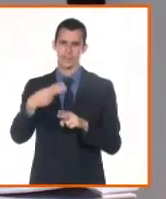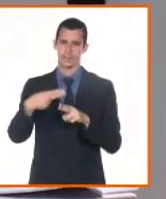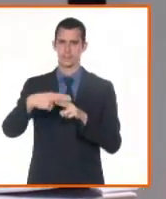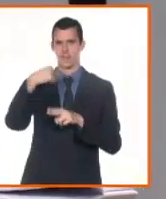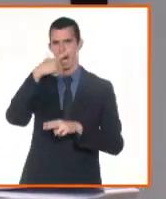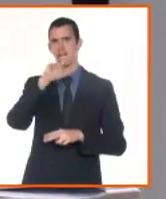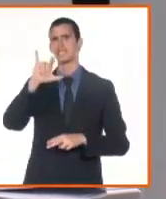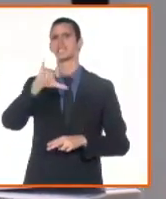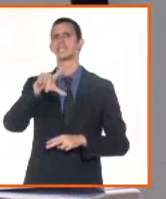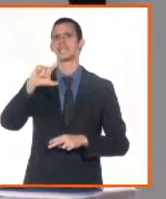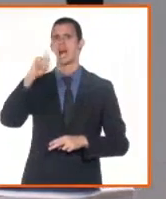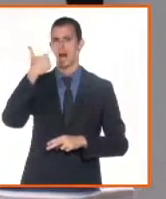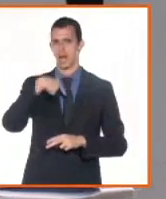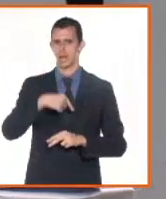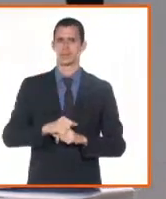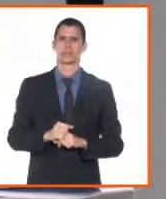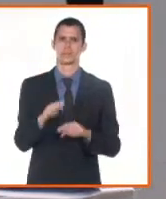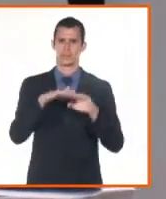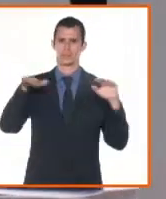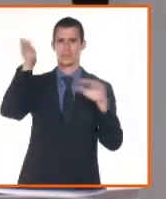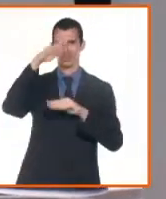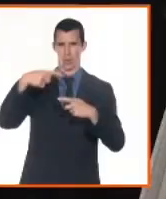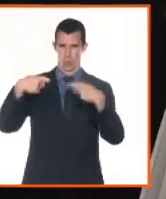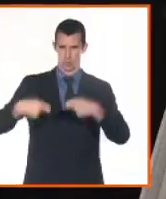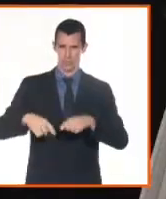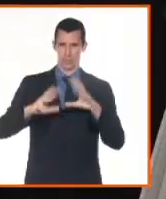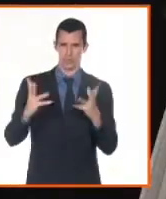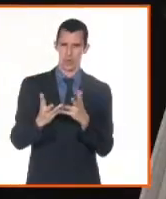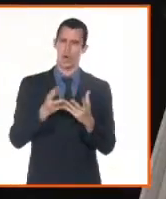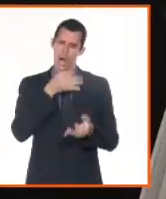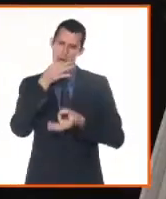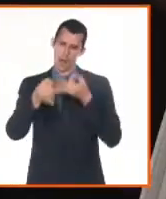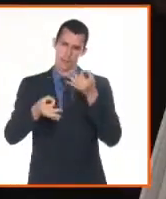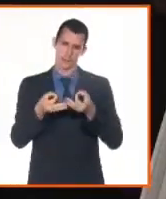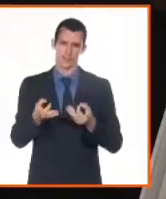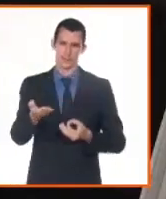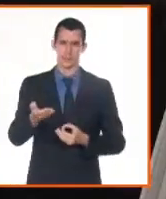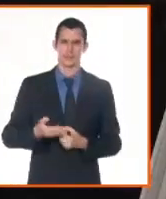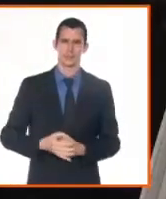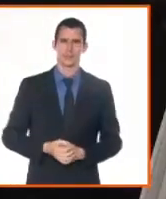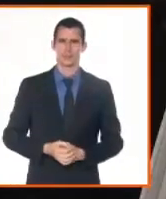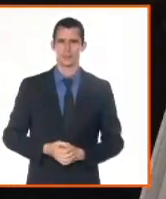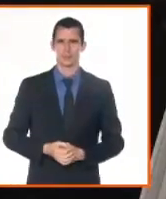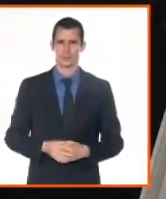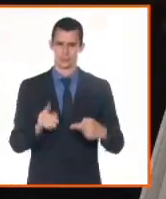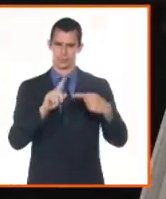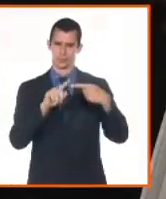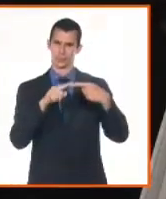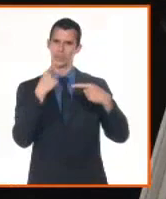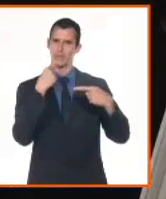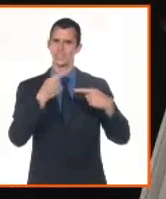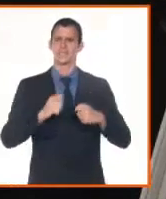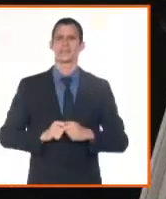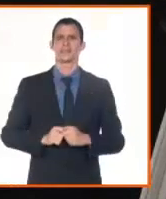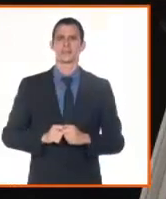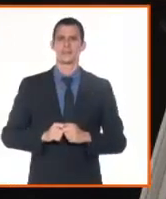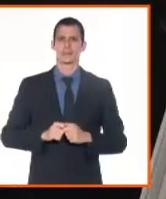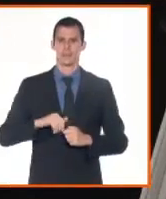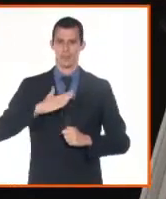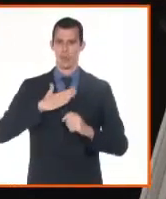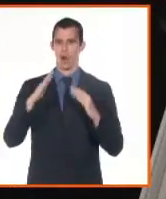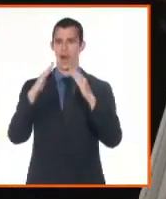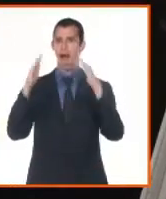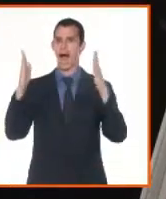bienes inmuebles del Ministerio de Justicia. Alicia, el registro de la propiedad inmobiliaria, que es un tema